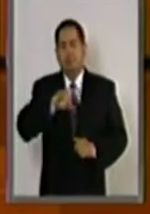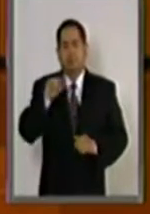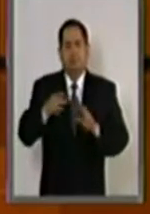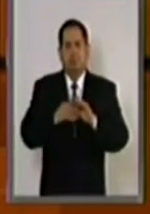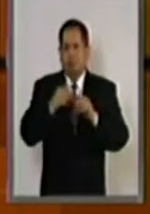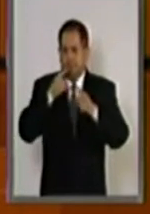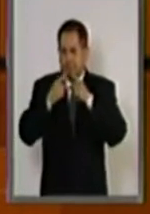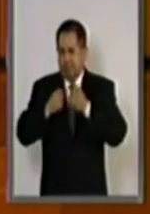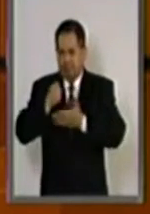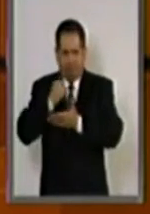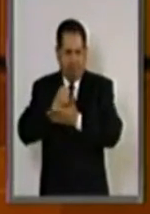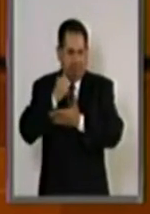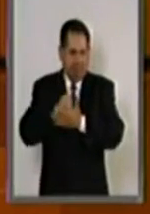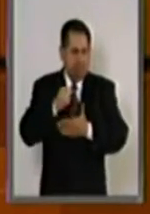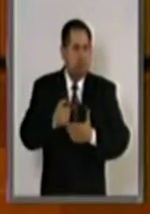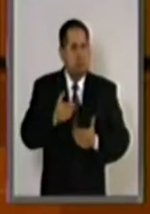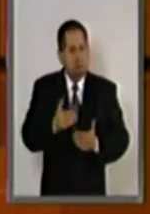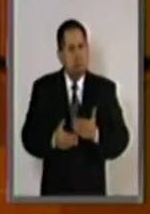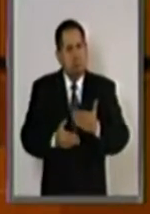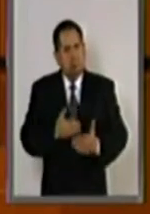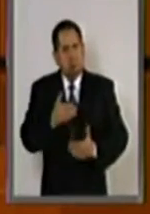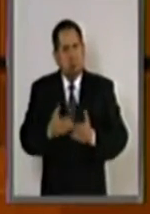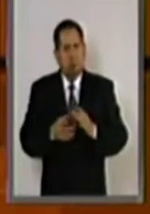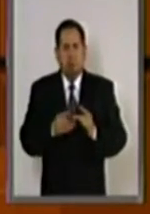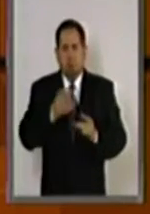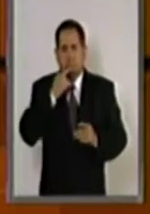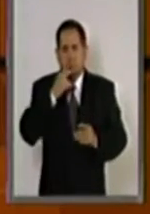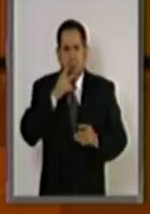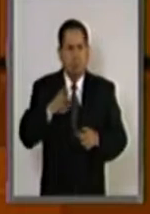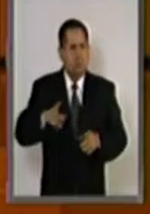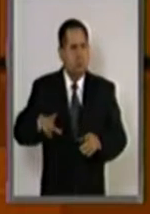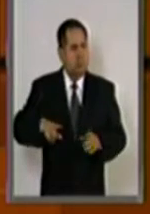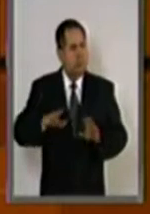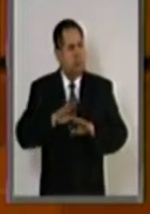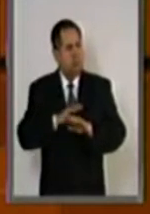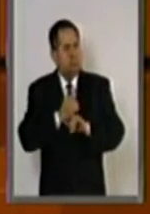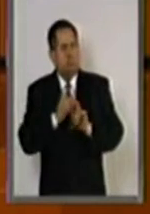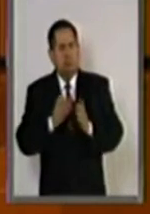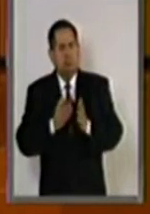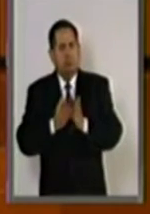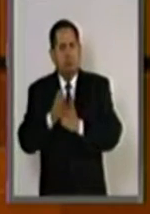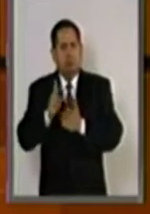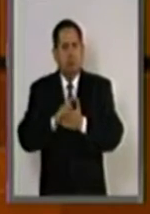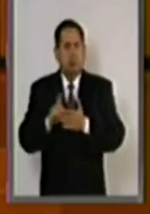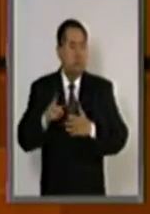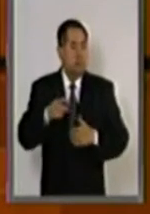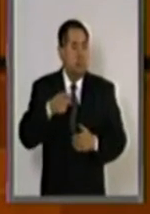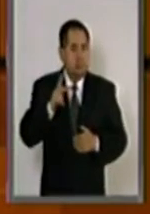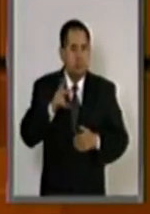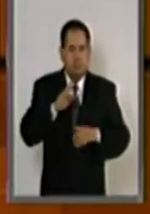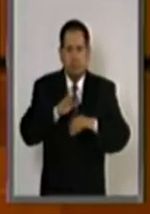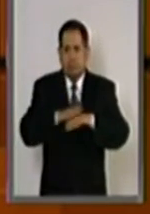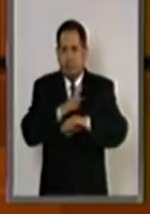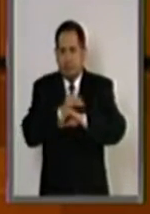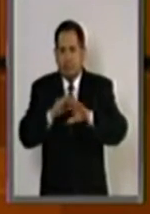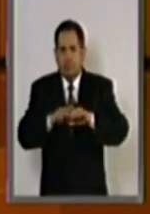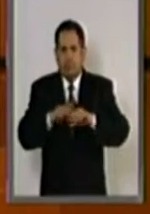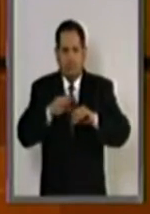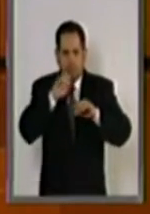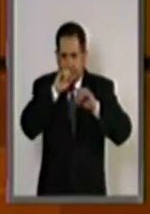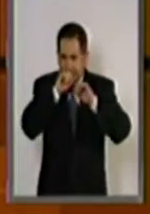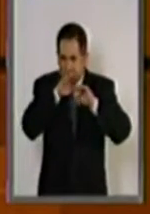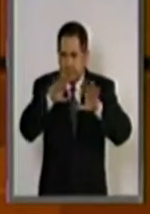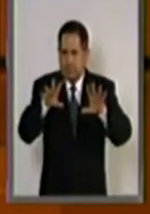referidos, avanzamos en el fortalecimiento del Estado de Derecho, en la transparencia y en la rendición de